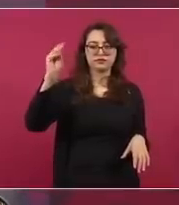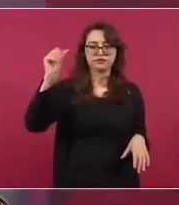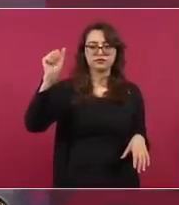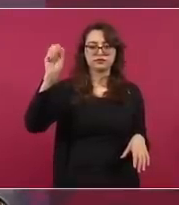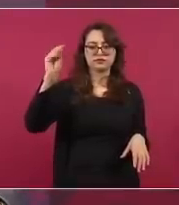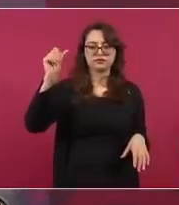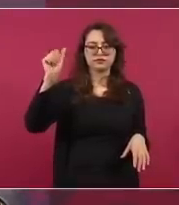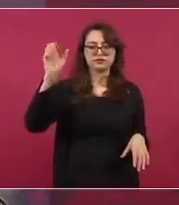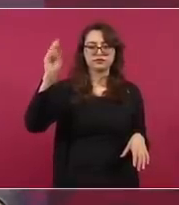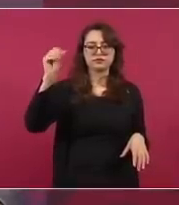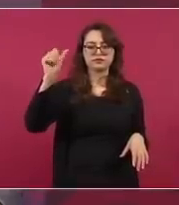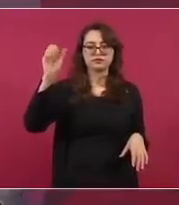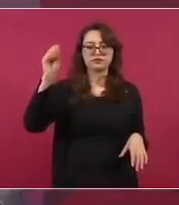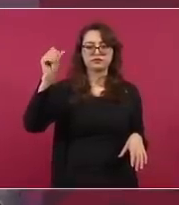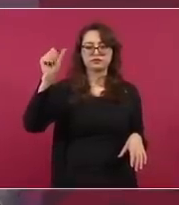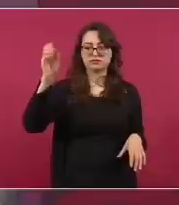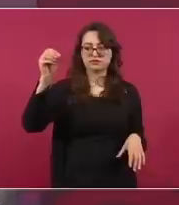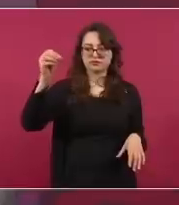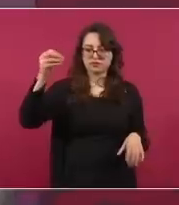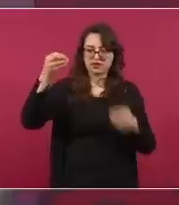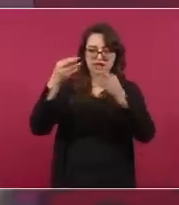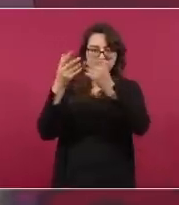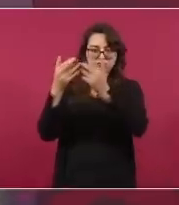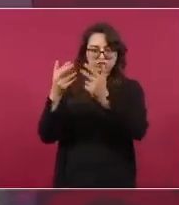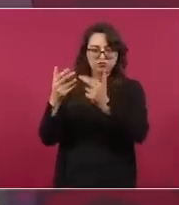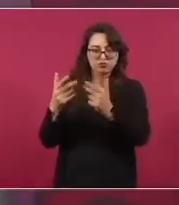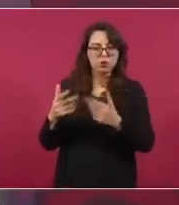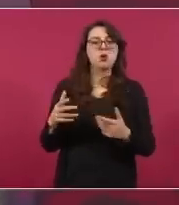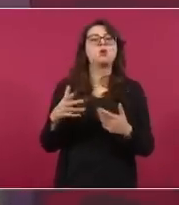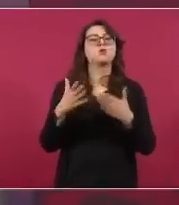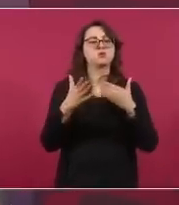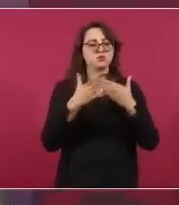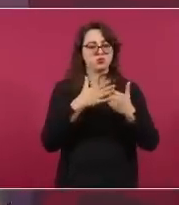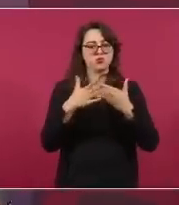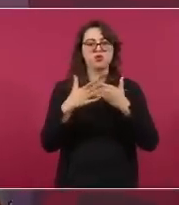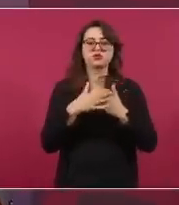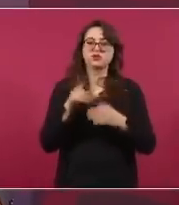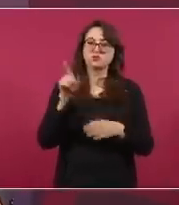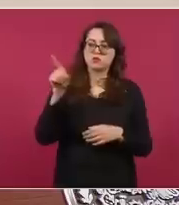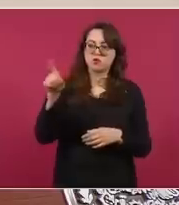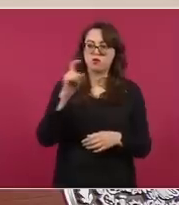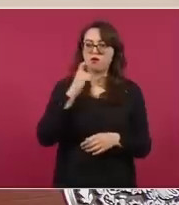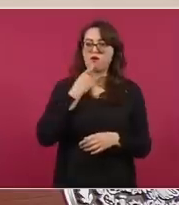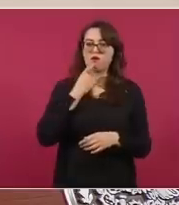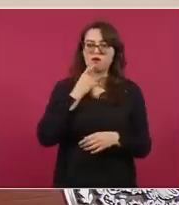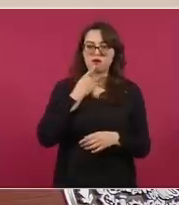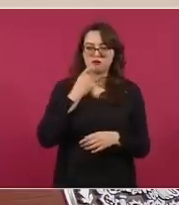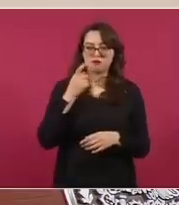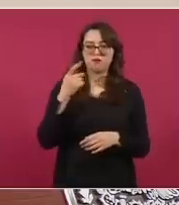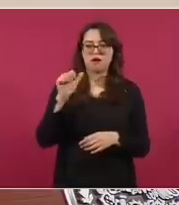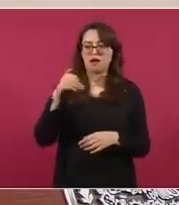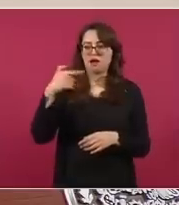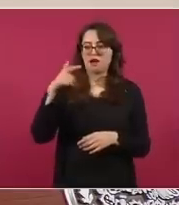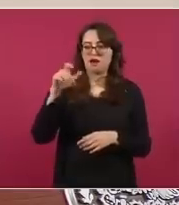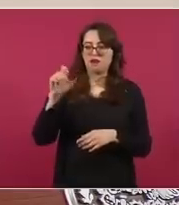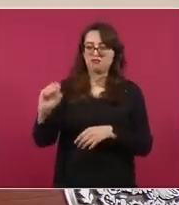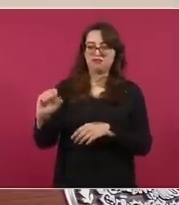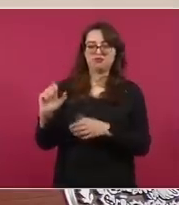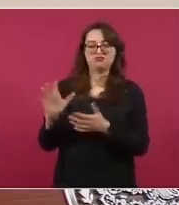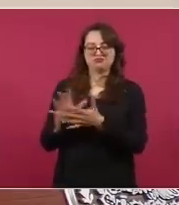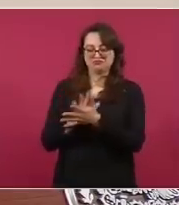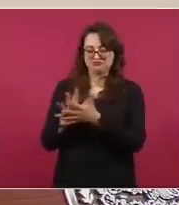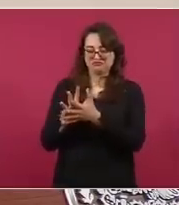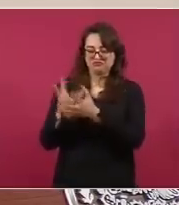Así vamos a dejar al peje y la tiró, eso me lo dijeron.